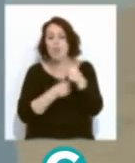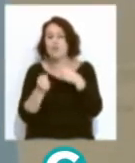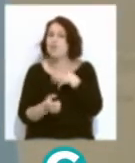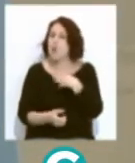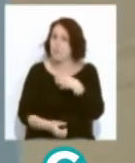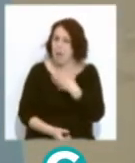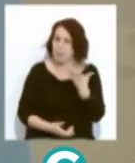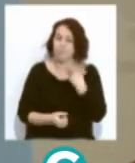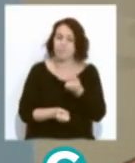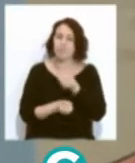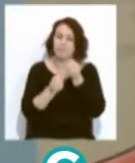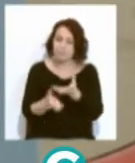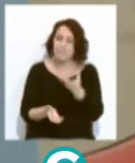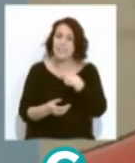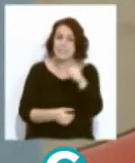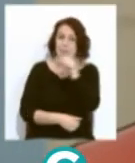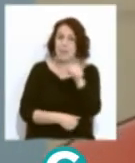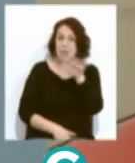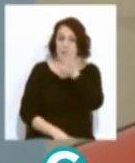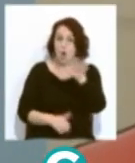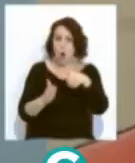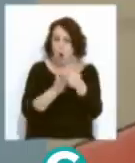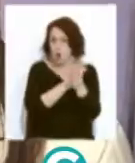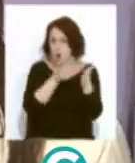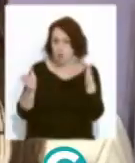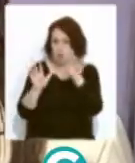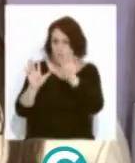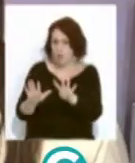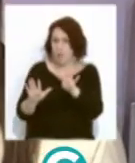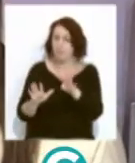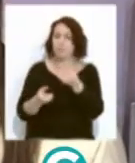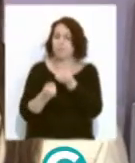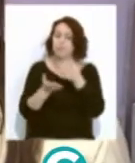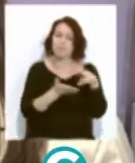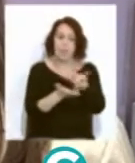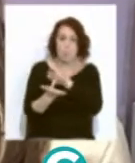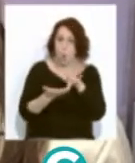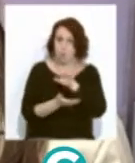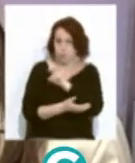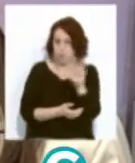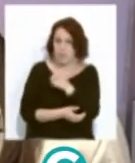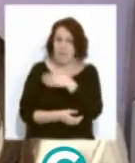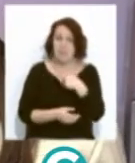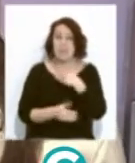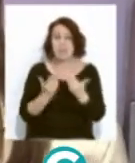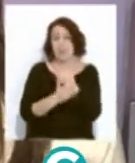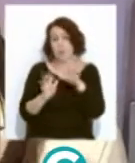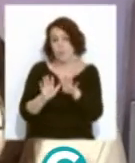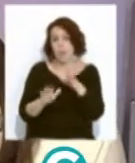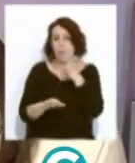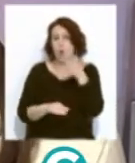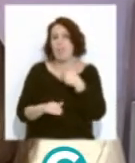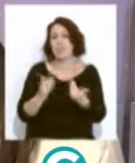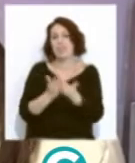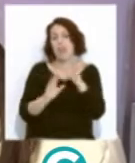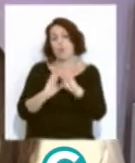tenemos esos meses informativos, desde la semana del 5 al 9, por varios puntos. Además queremos el día 9, porque el Día Mundial del